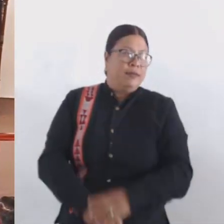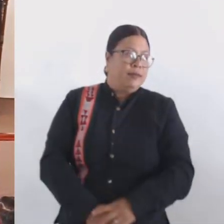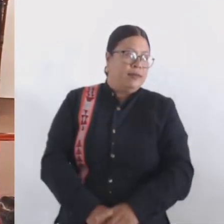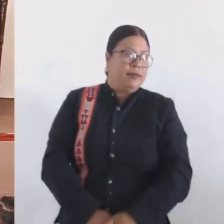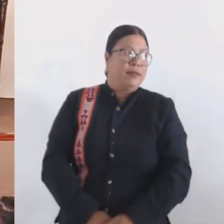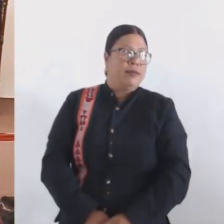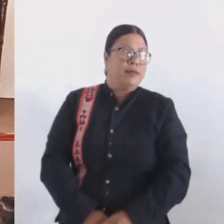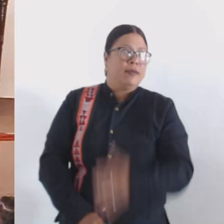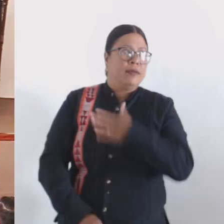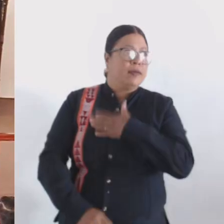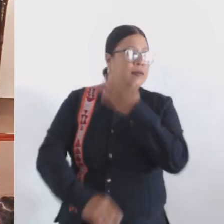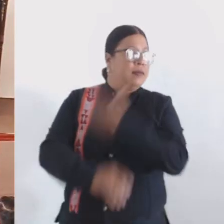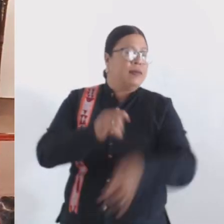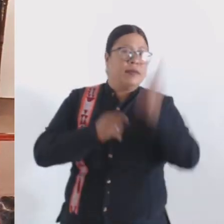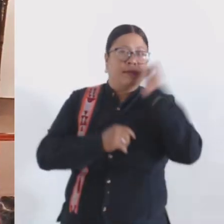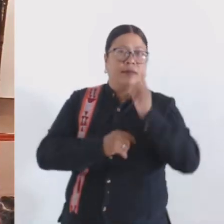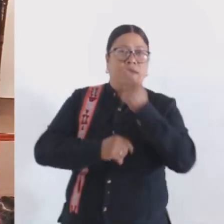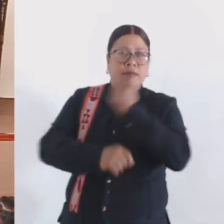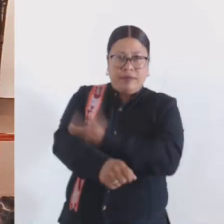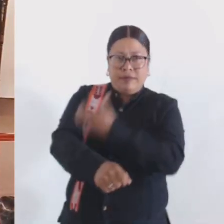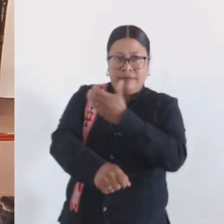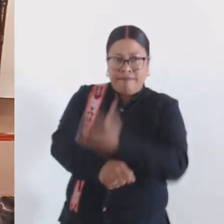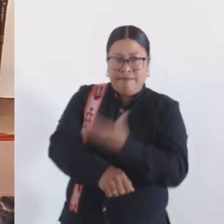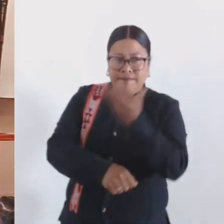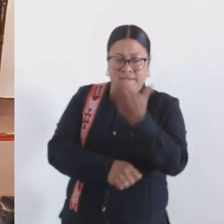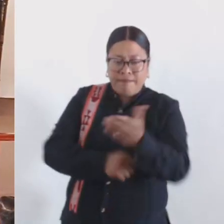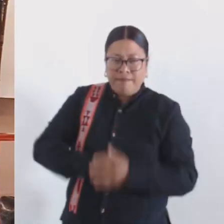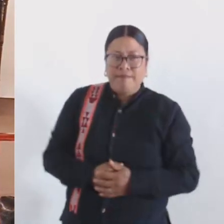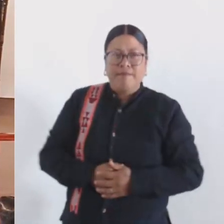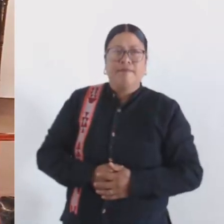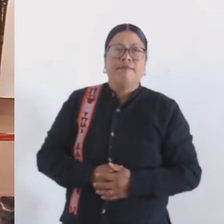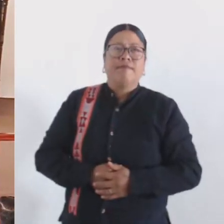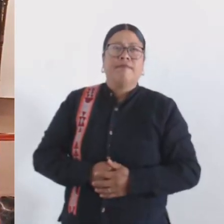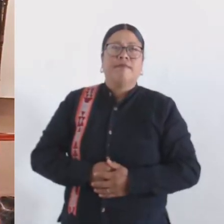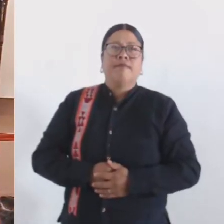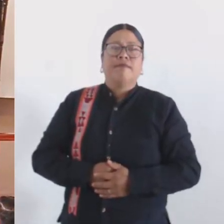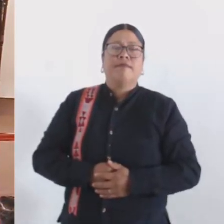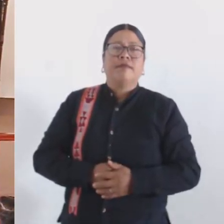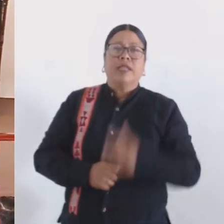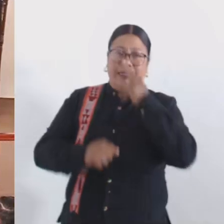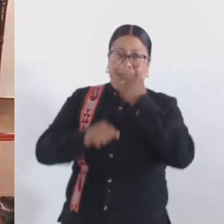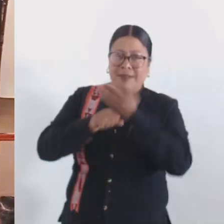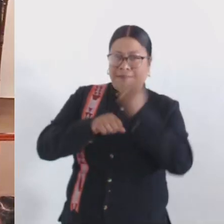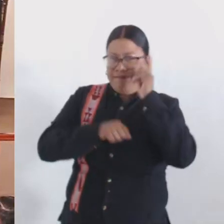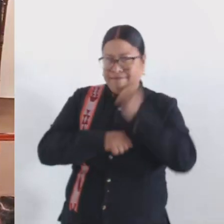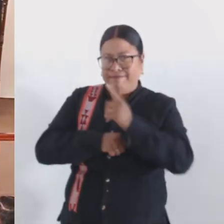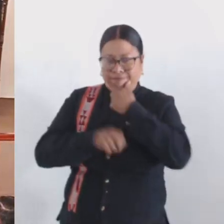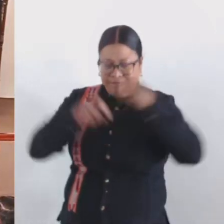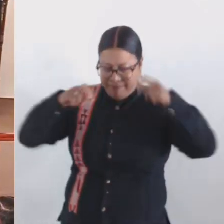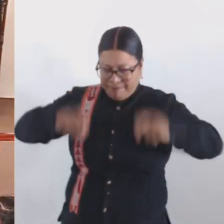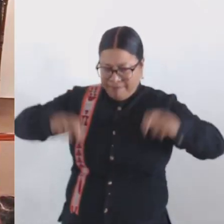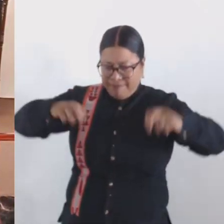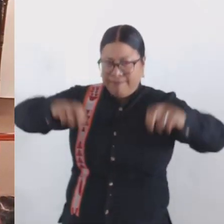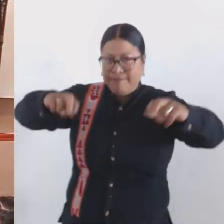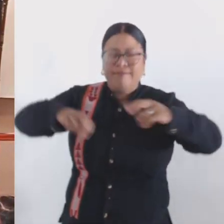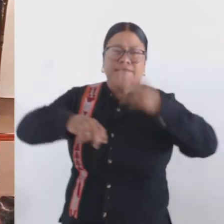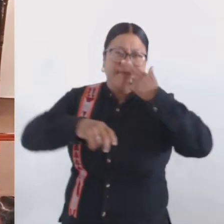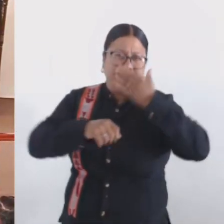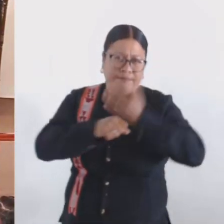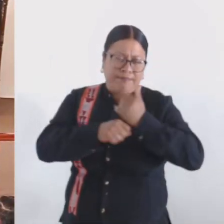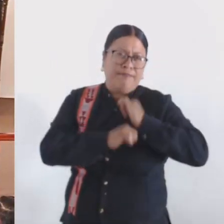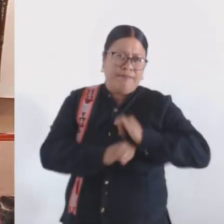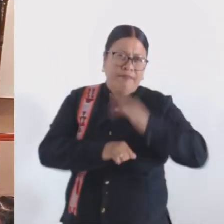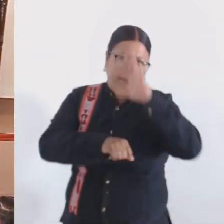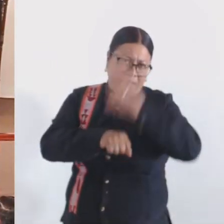Buenas tardes, compañeras, compañeros, compañeras regidoras, regidores, síndicas, síndico, con su